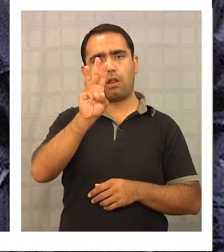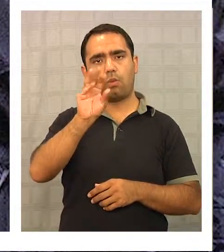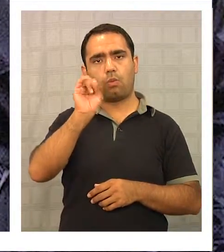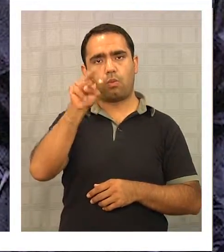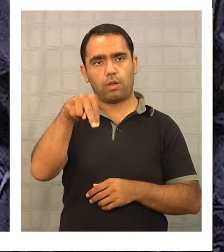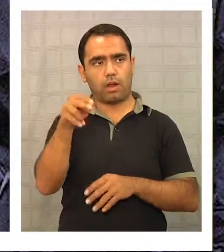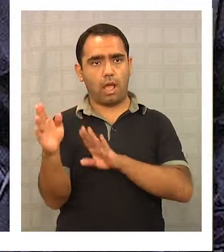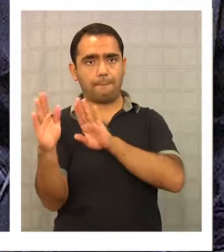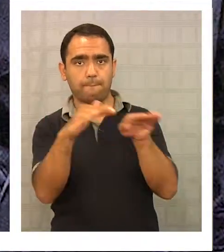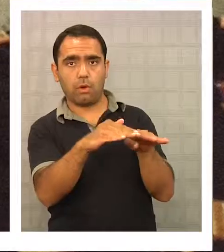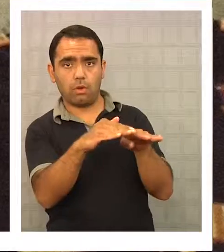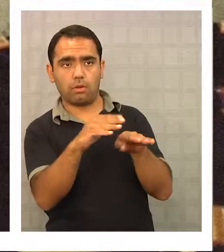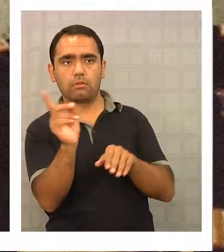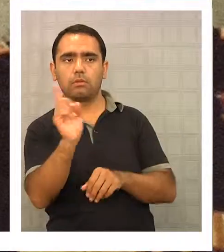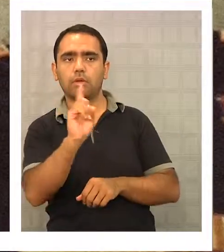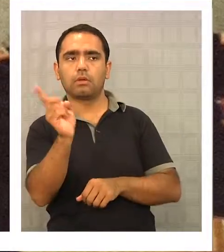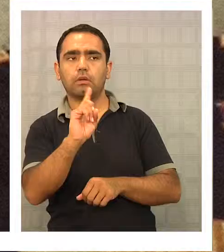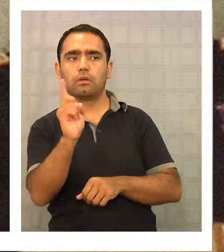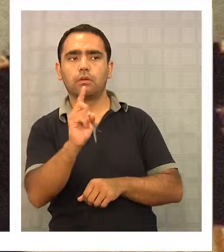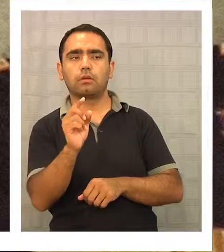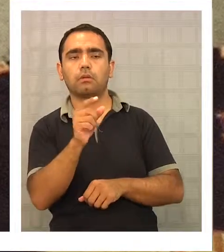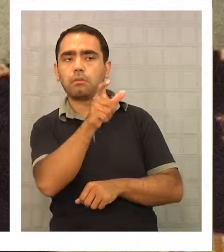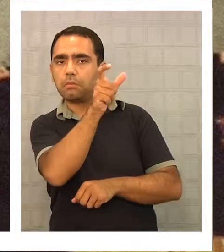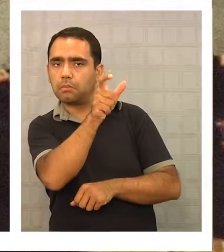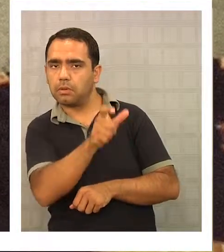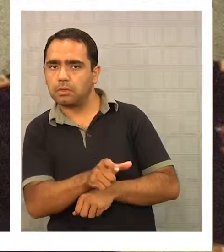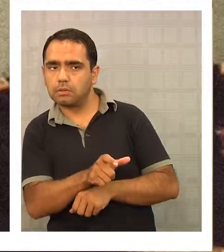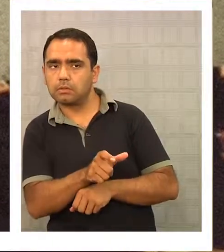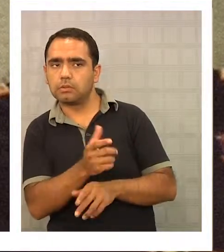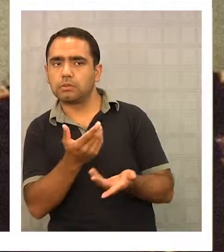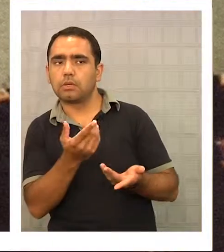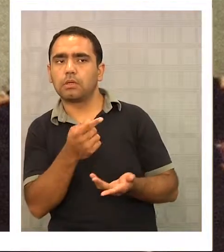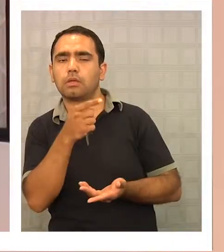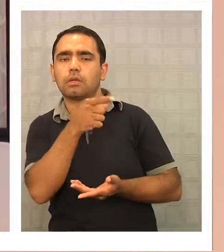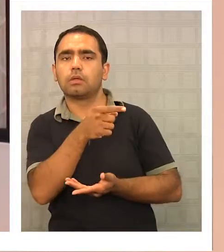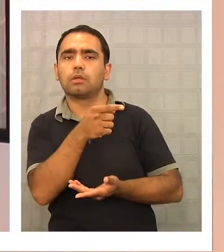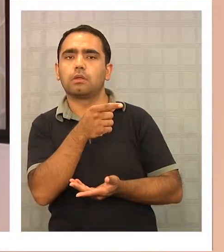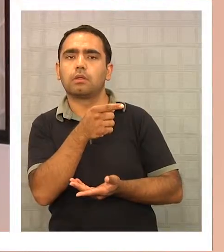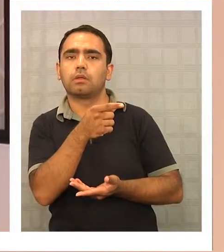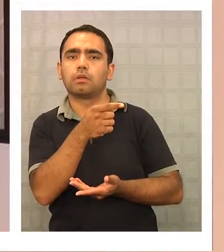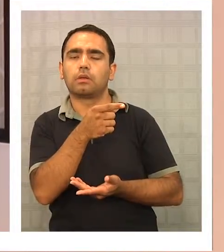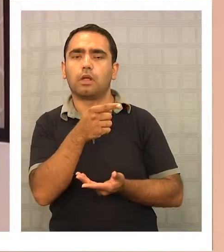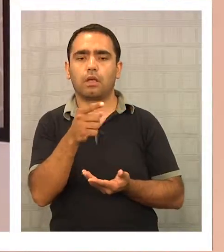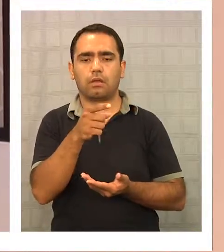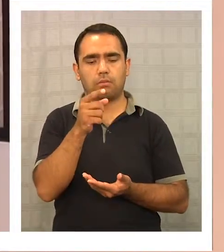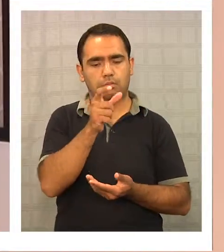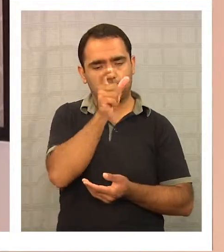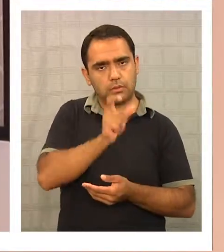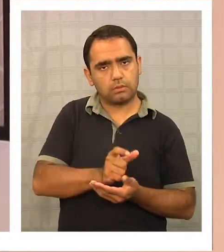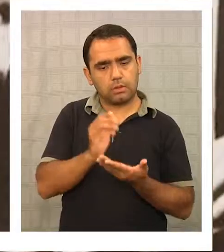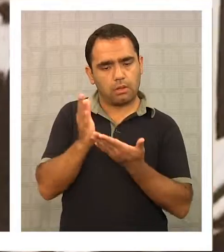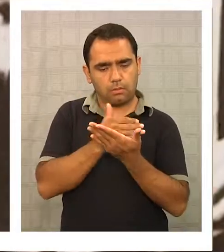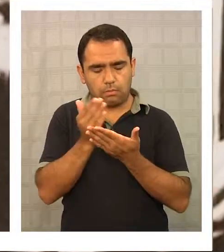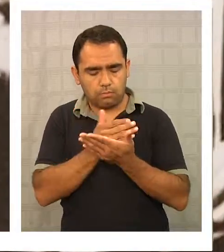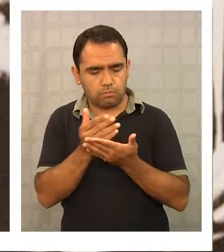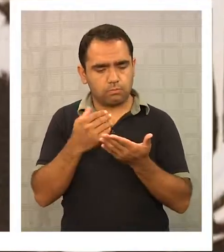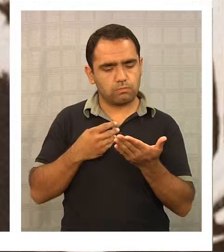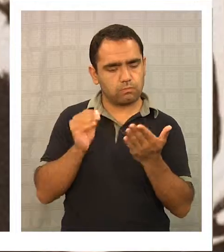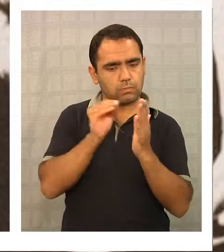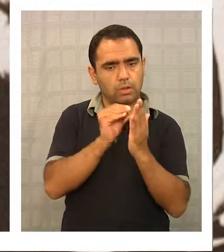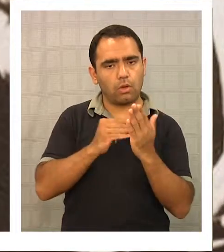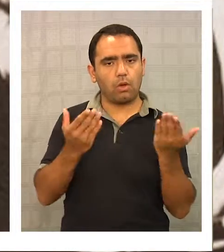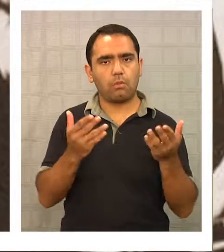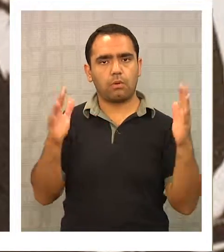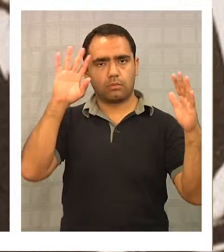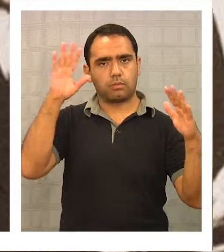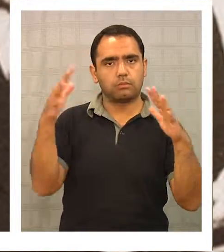No, Elwin fue uno de los intigadores y planeadores y ejecutores del golpe. Quinteros